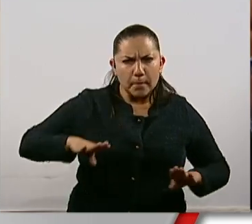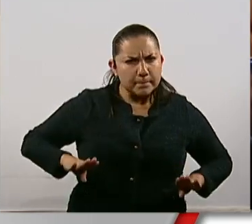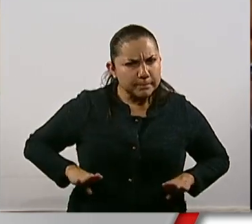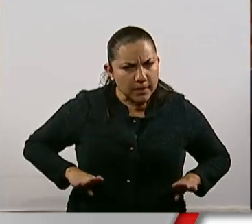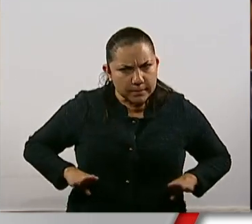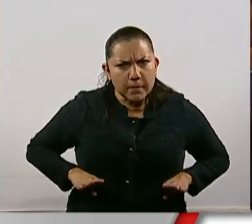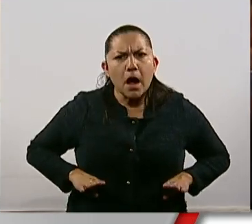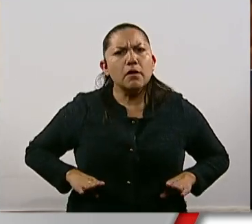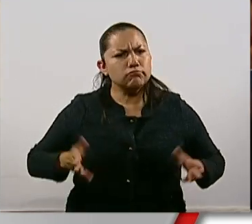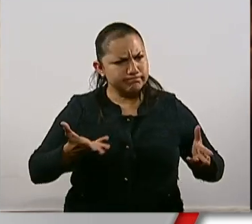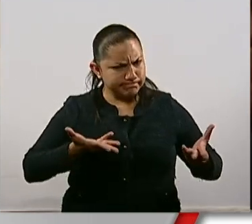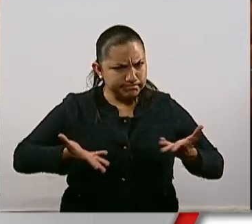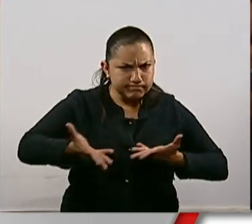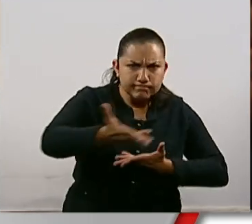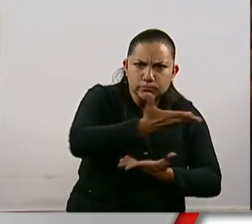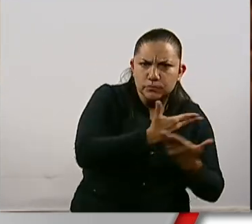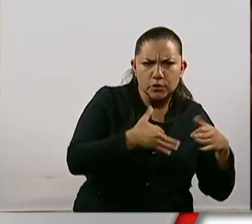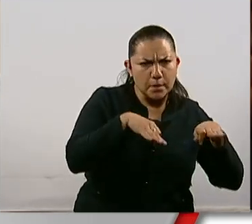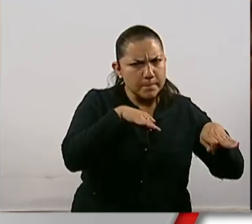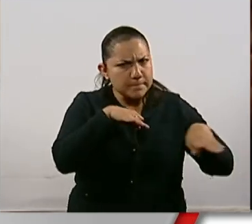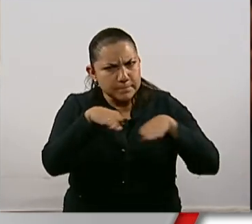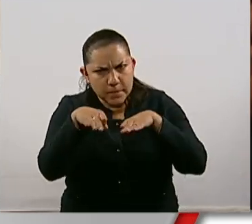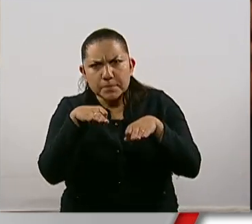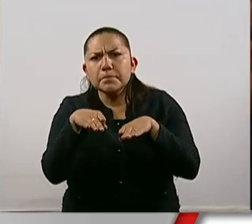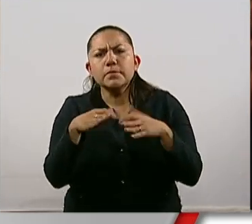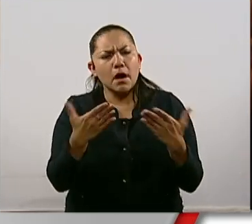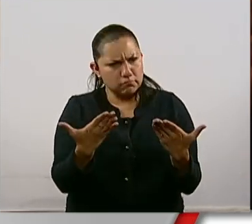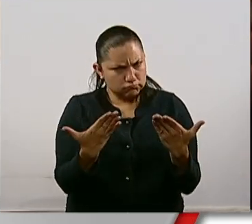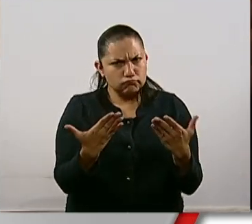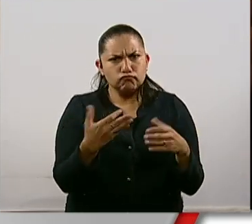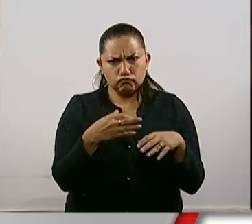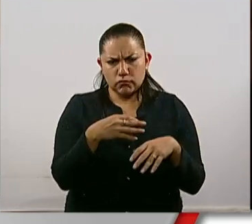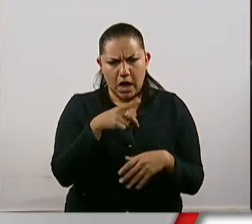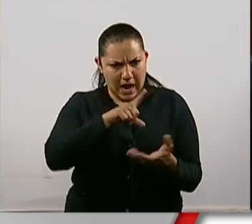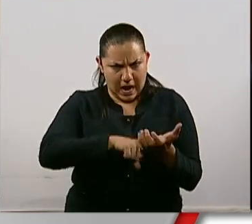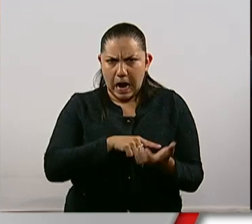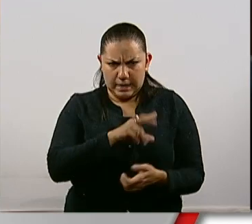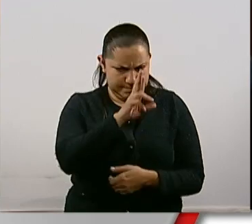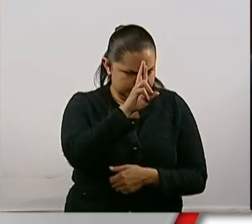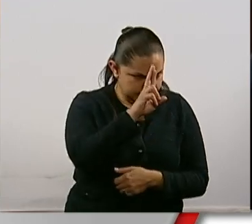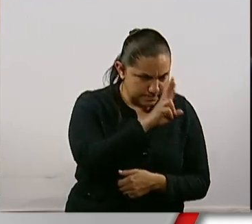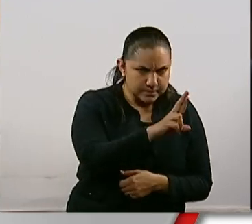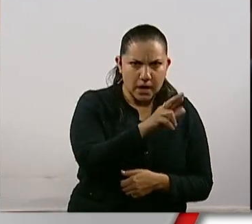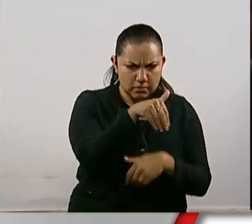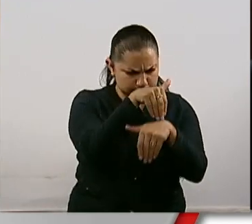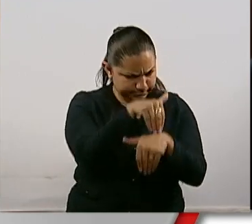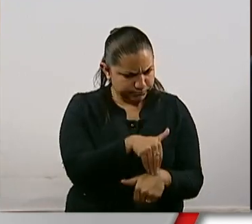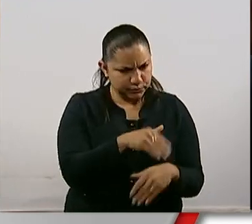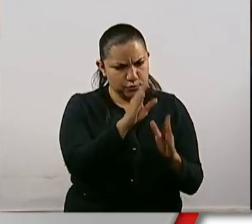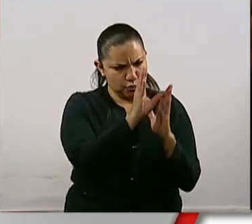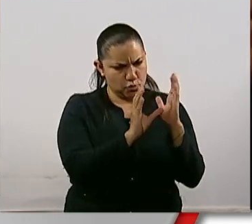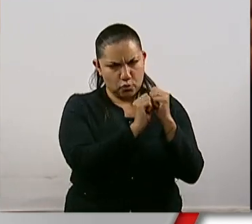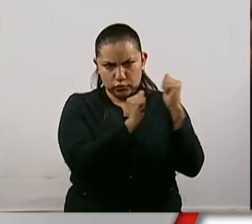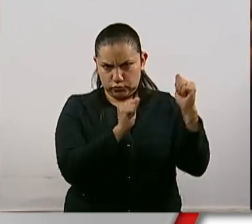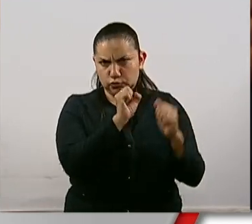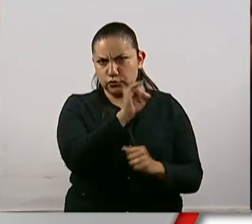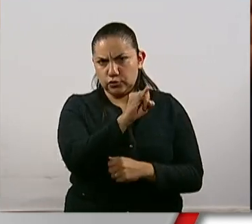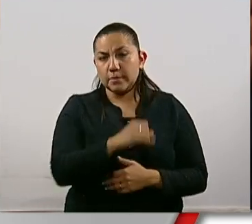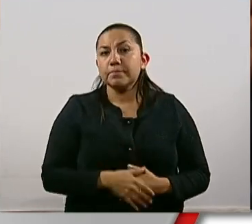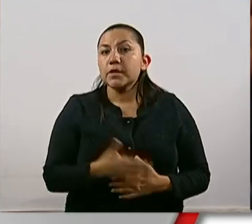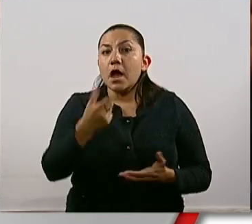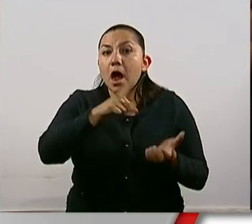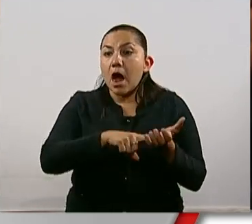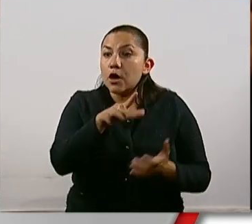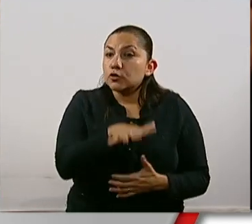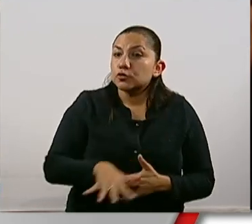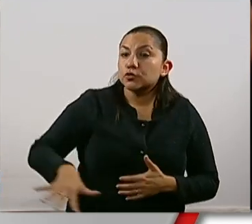pero también la senadora de respeto y de acompañamiento constitucional. El poder dinama del pueblo y se divide en